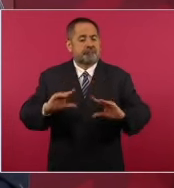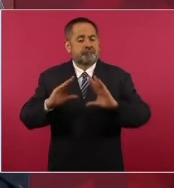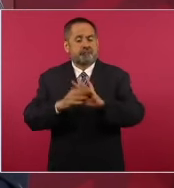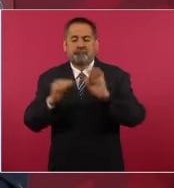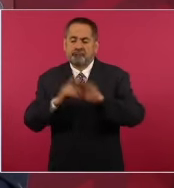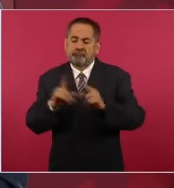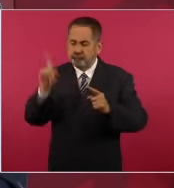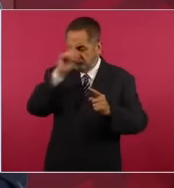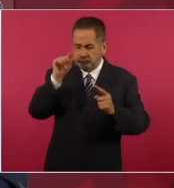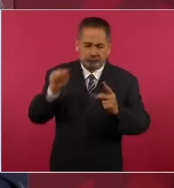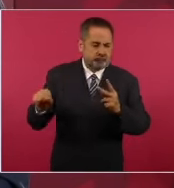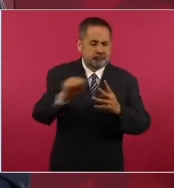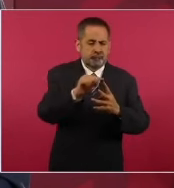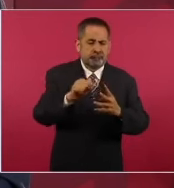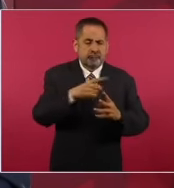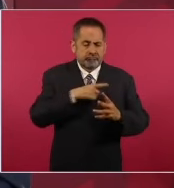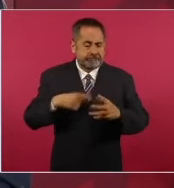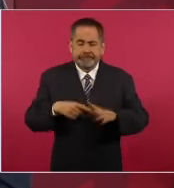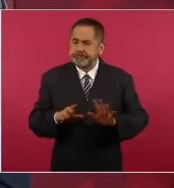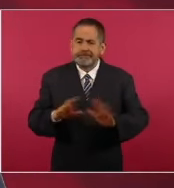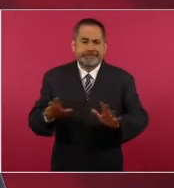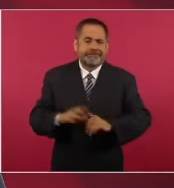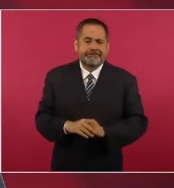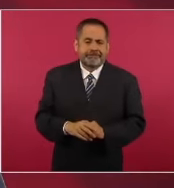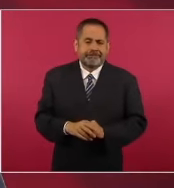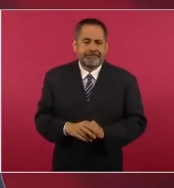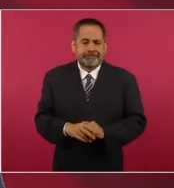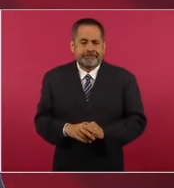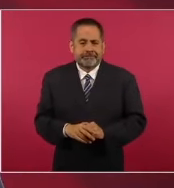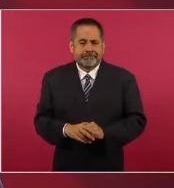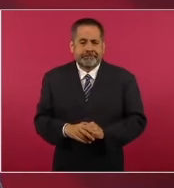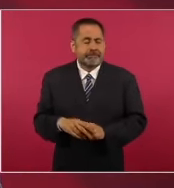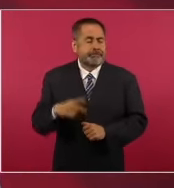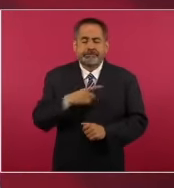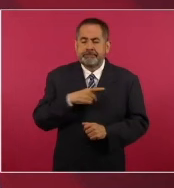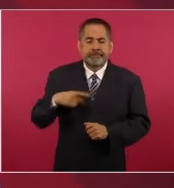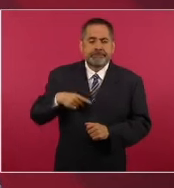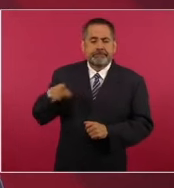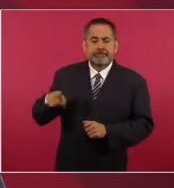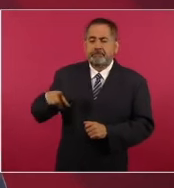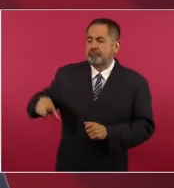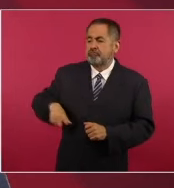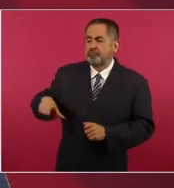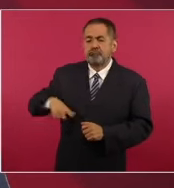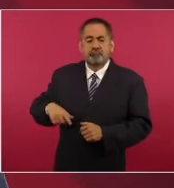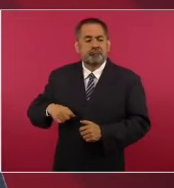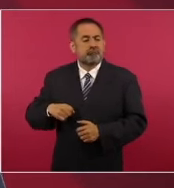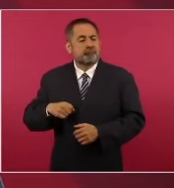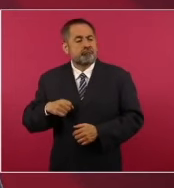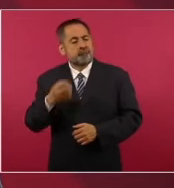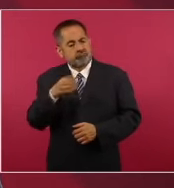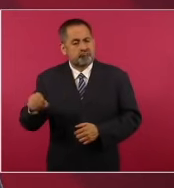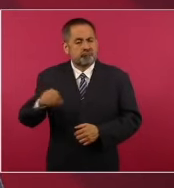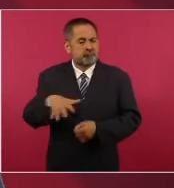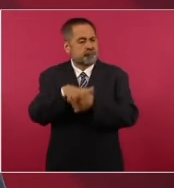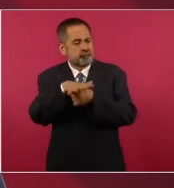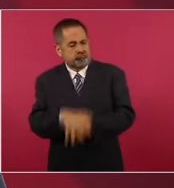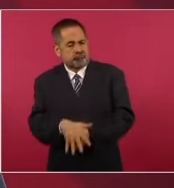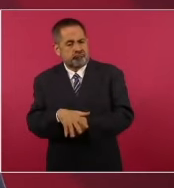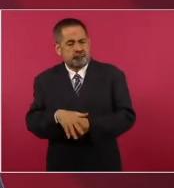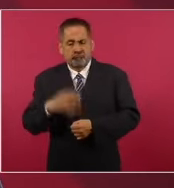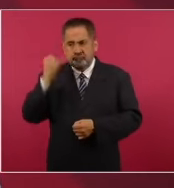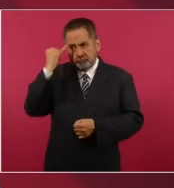lo que siempre hemos hablado, nada de que el Estado es un aparato de fuerza y una